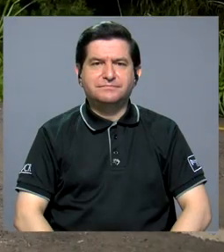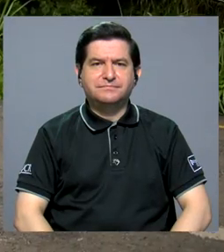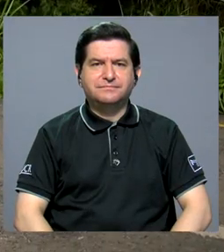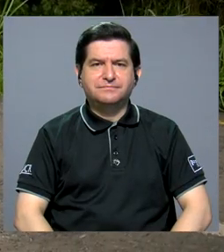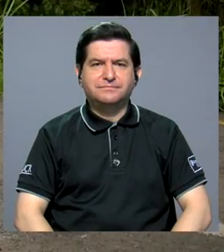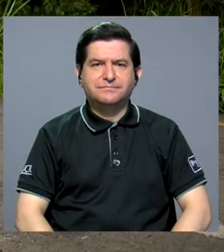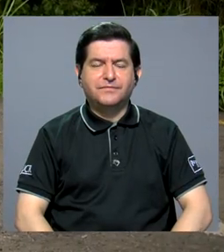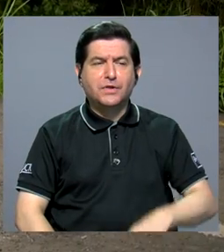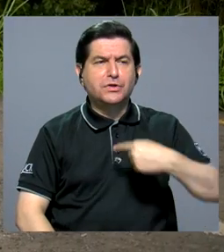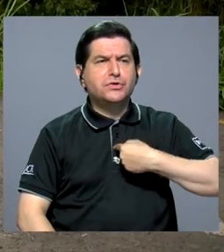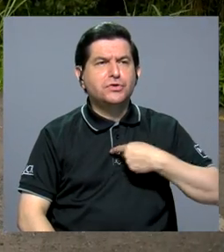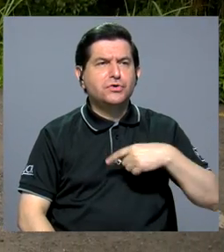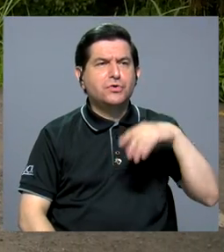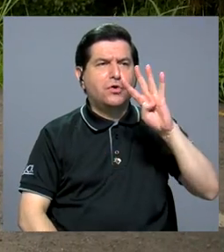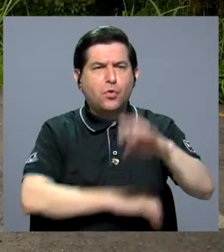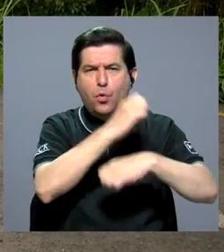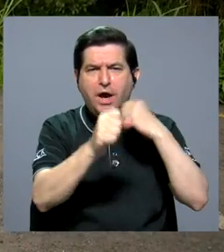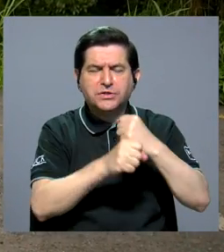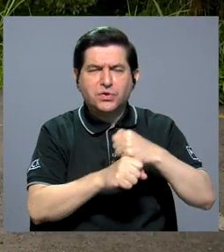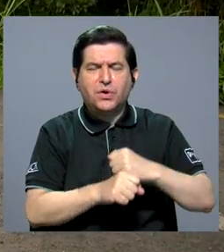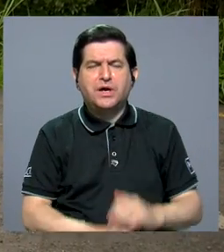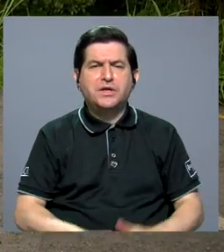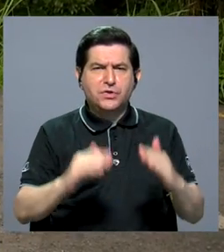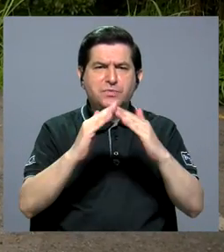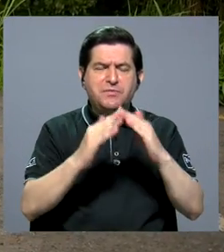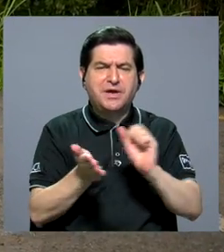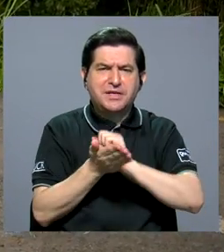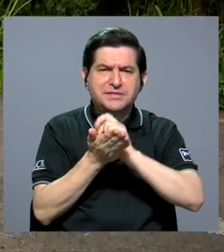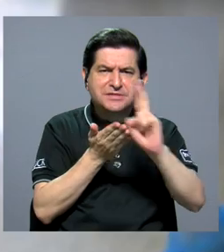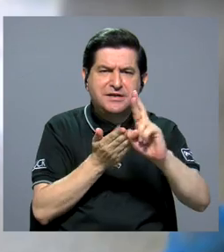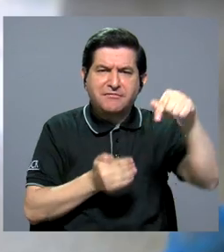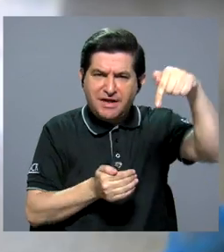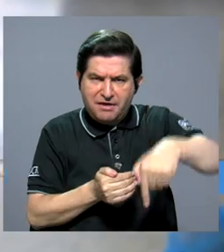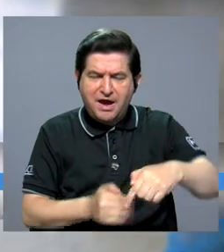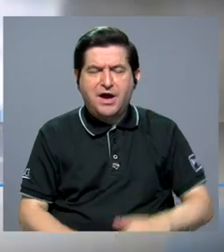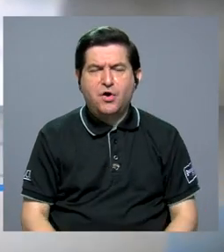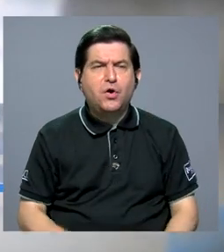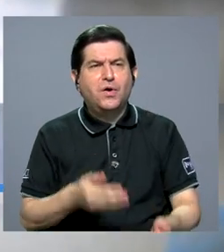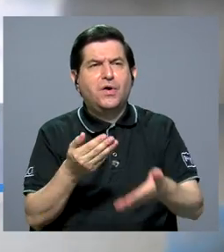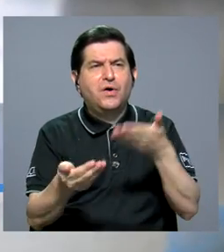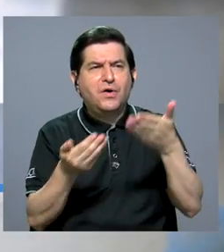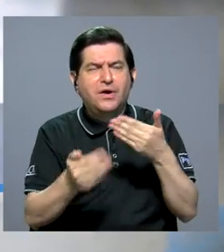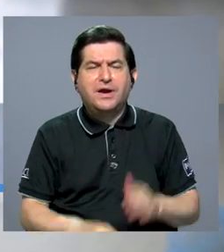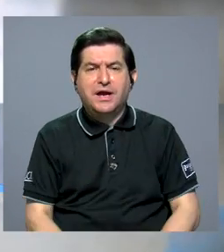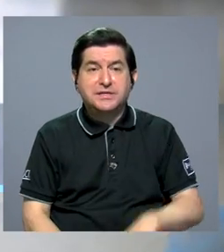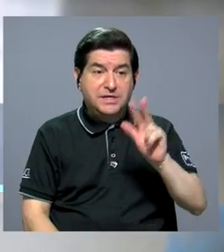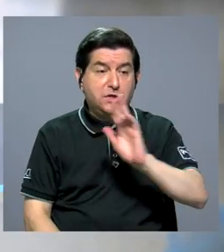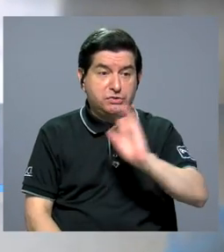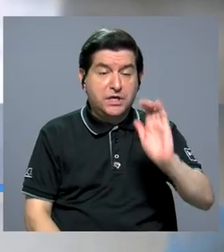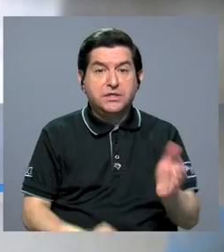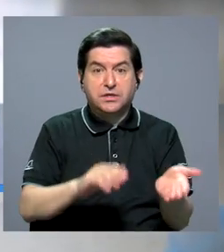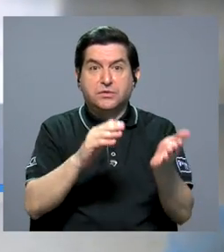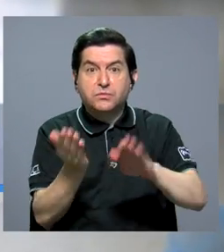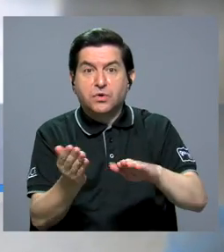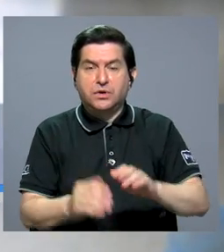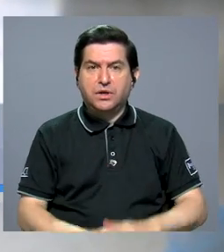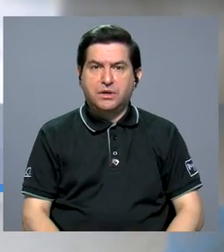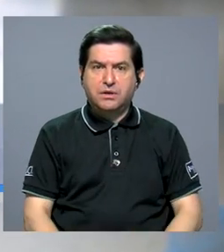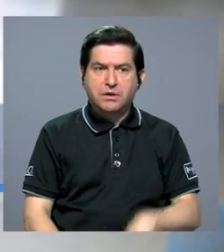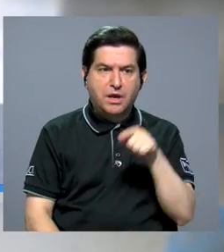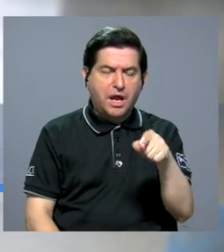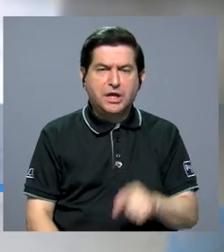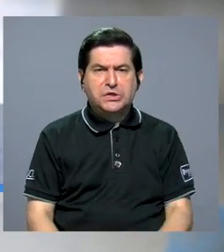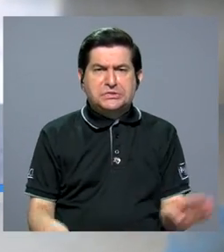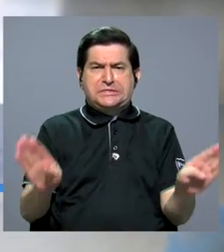Tenía cuatro años y resto de vivir a San Rafael abajo, casi pierdo a los tres chicos porque quedaron